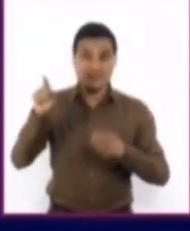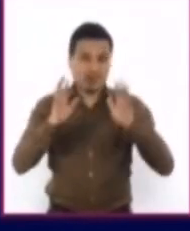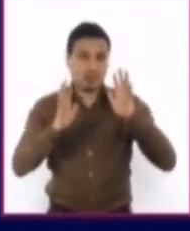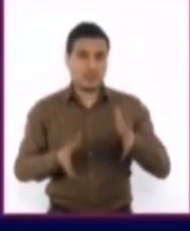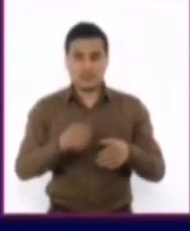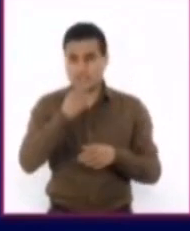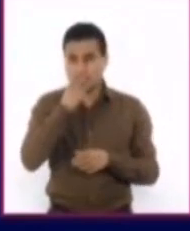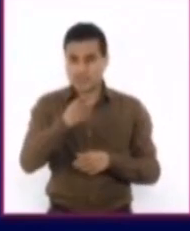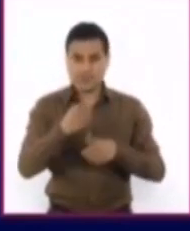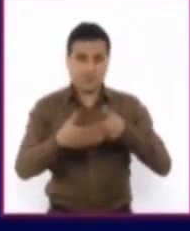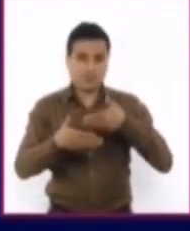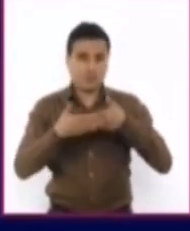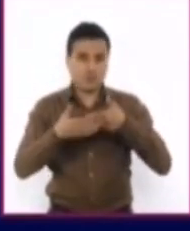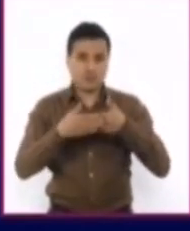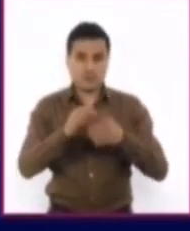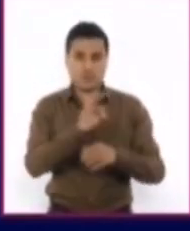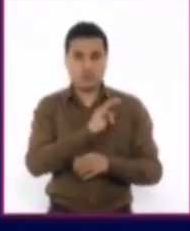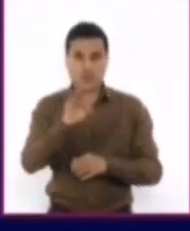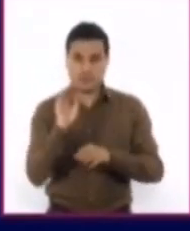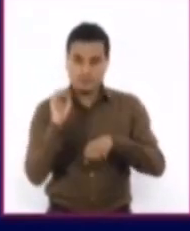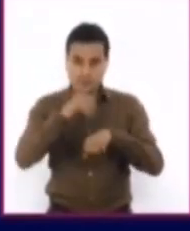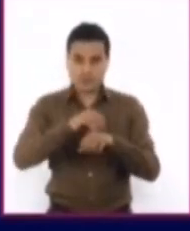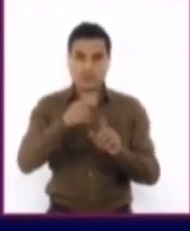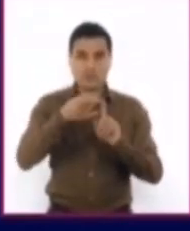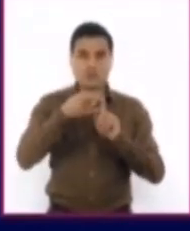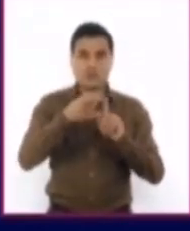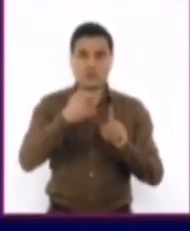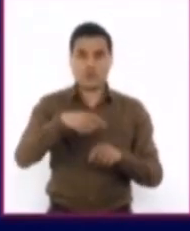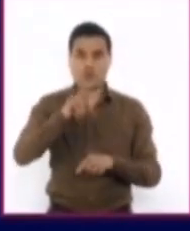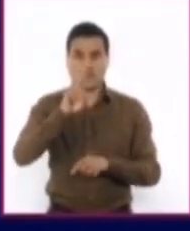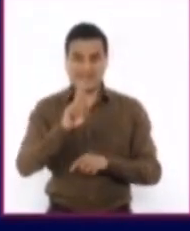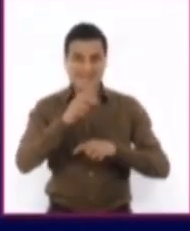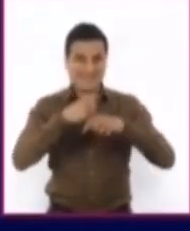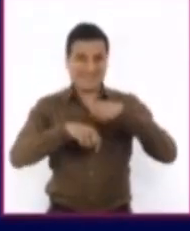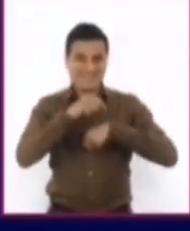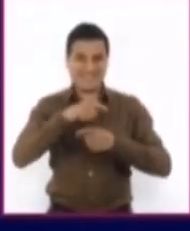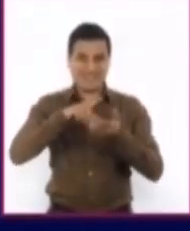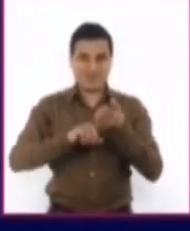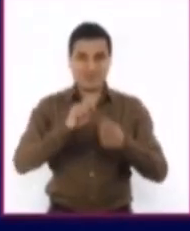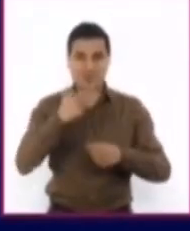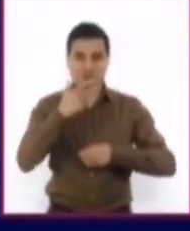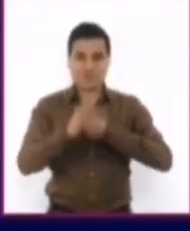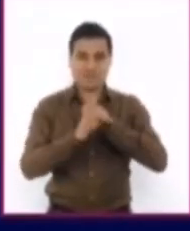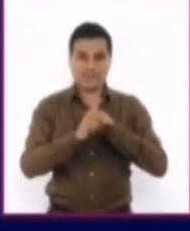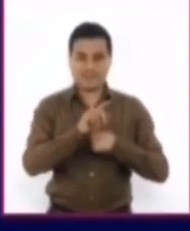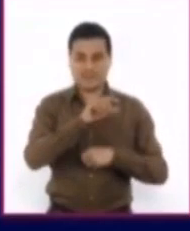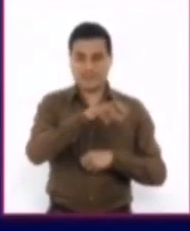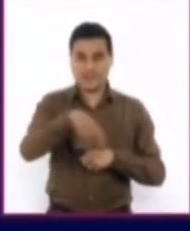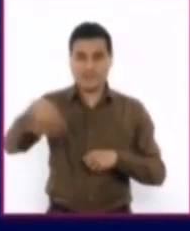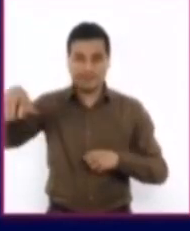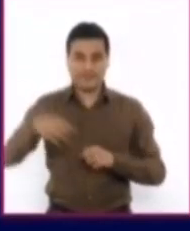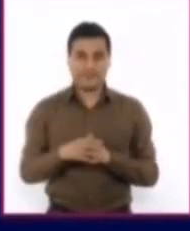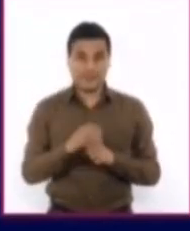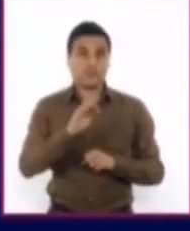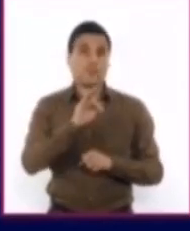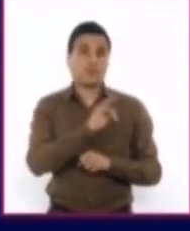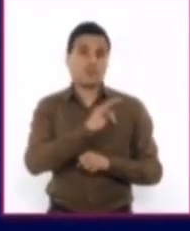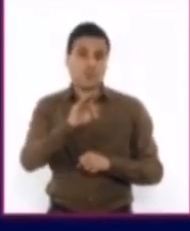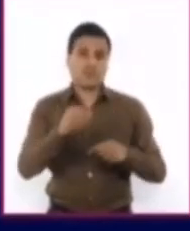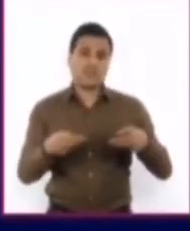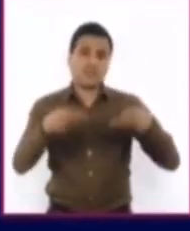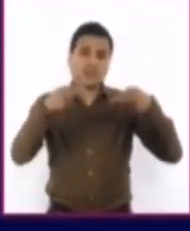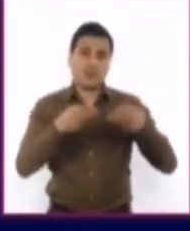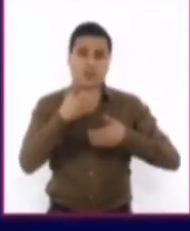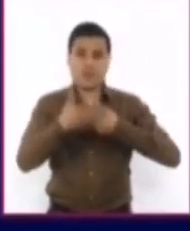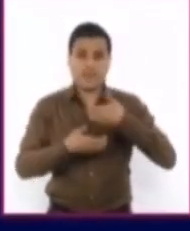para la generación de códigos QR en tiendas físicas en 28 países, lo que les permitirá a comercios de